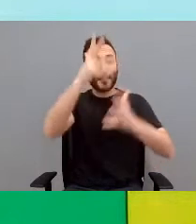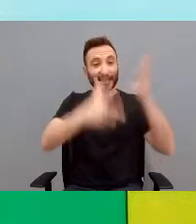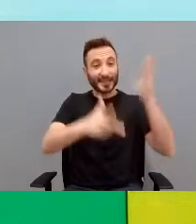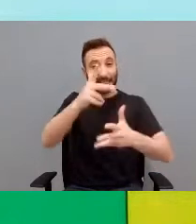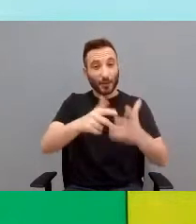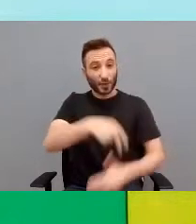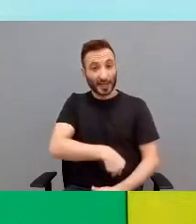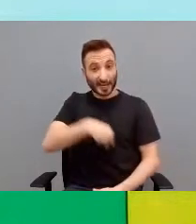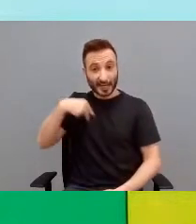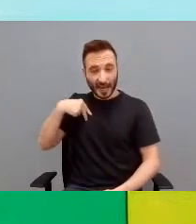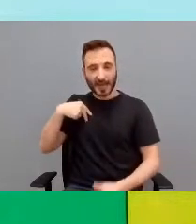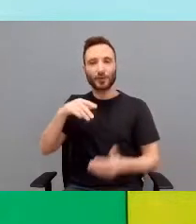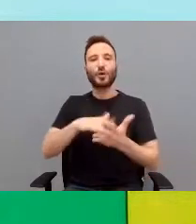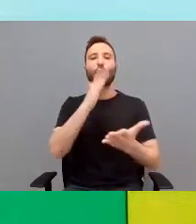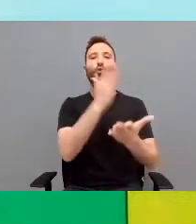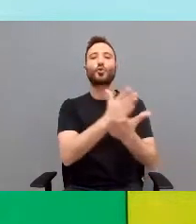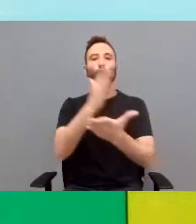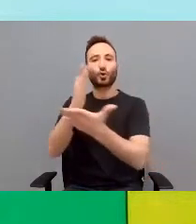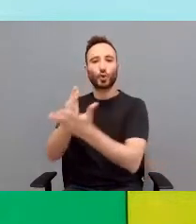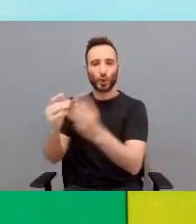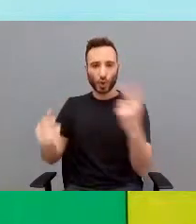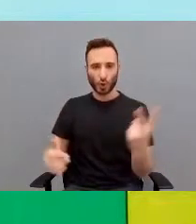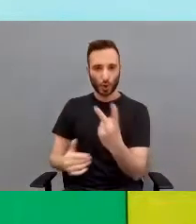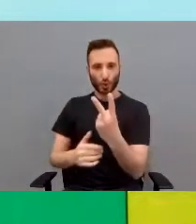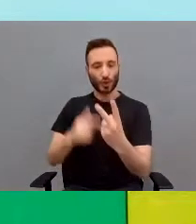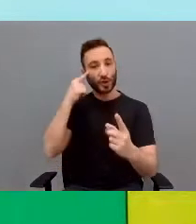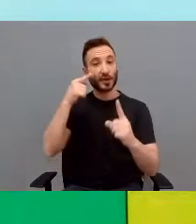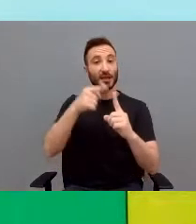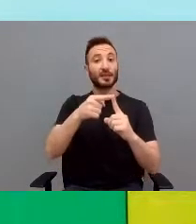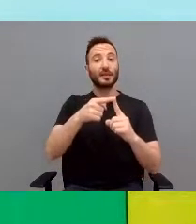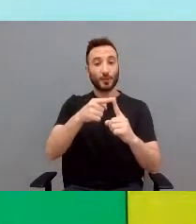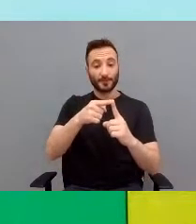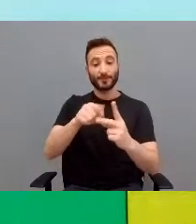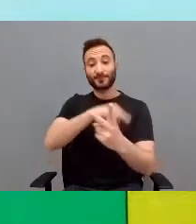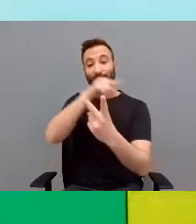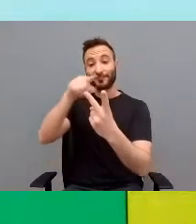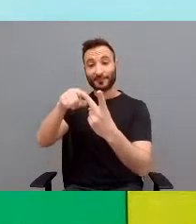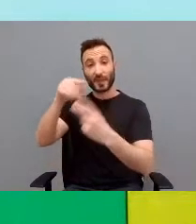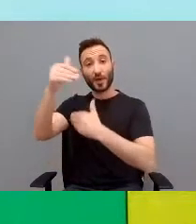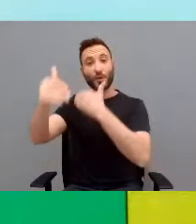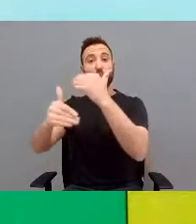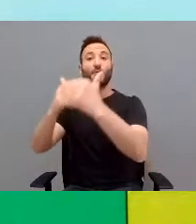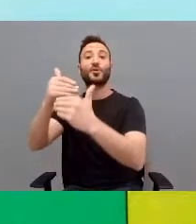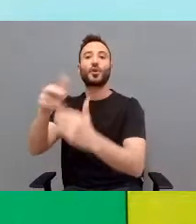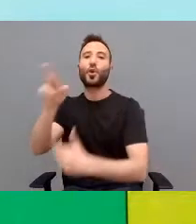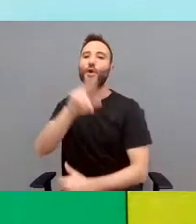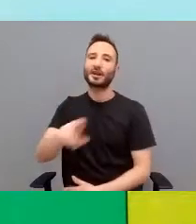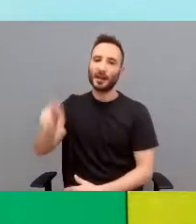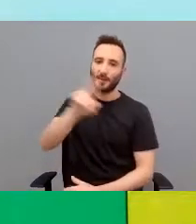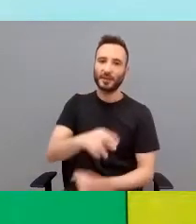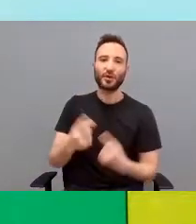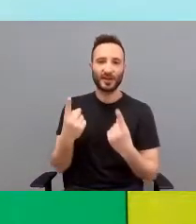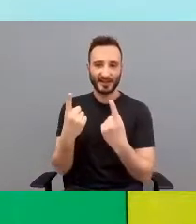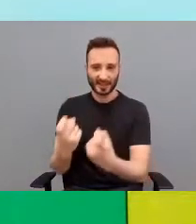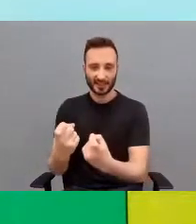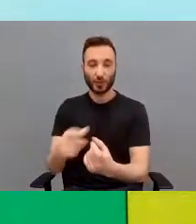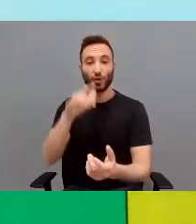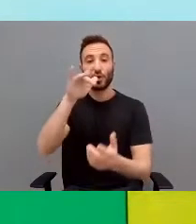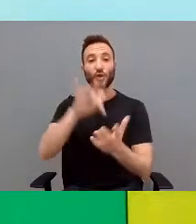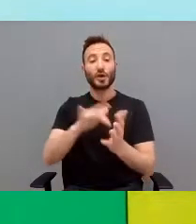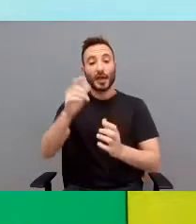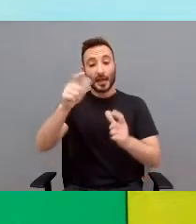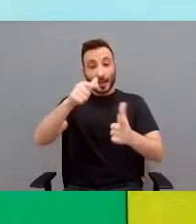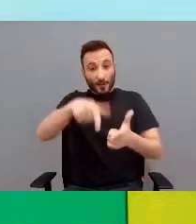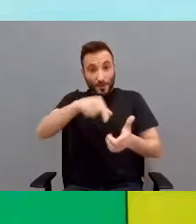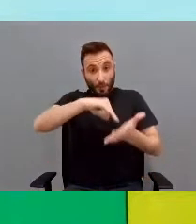generales se compone de dos cursos, con posibilidad de no promoción en el segundo, en caso de que fuera necesario. La ratio